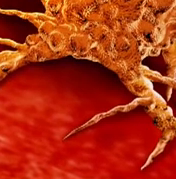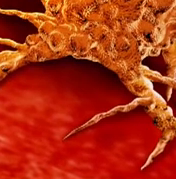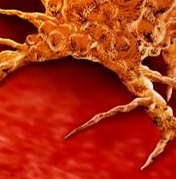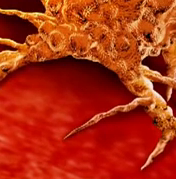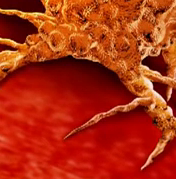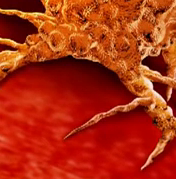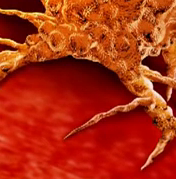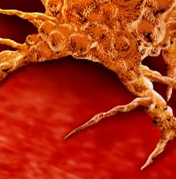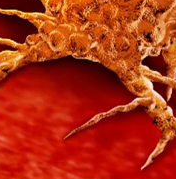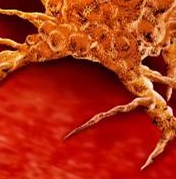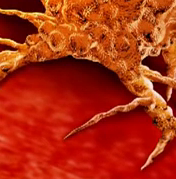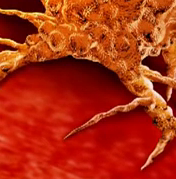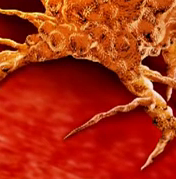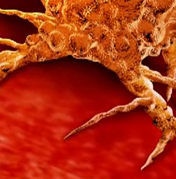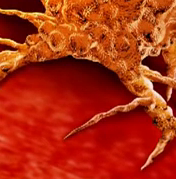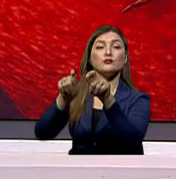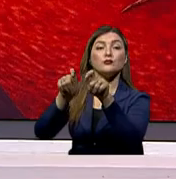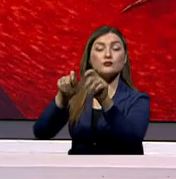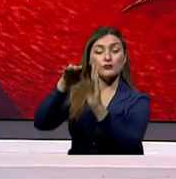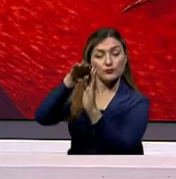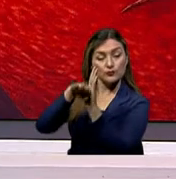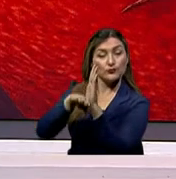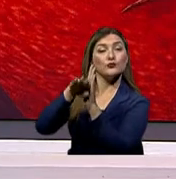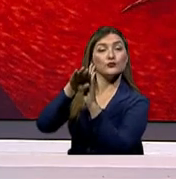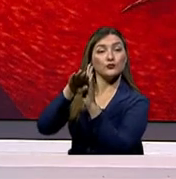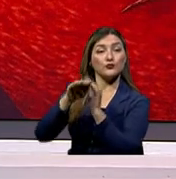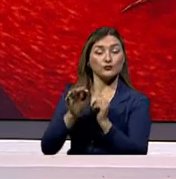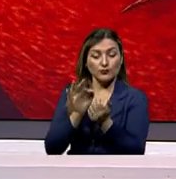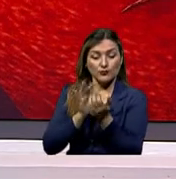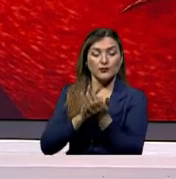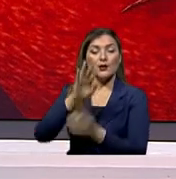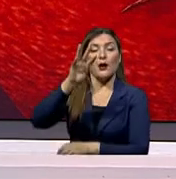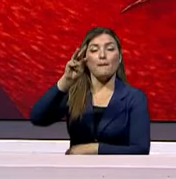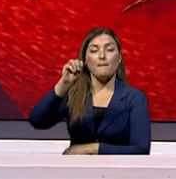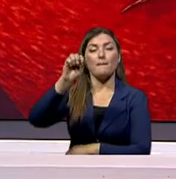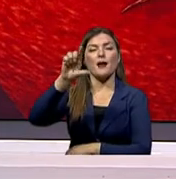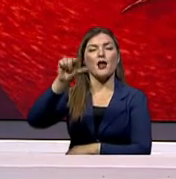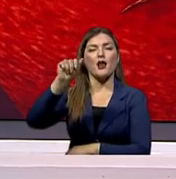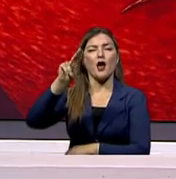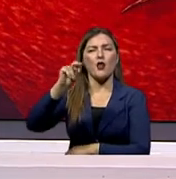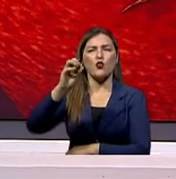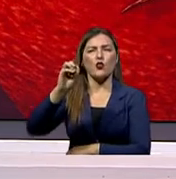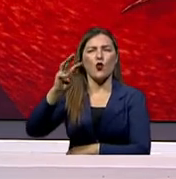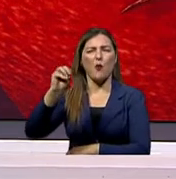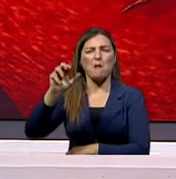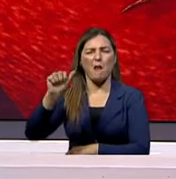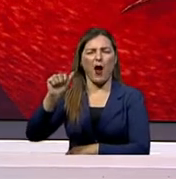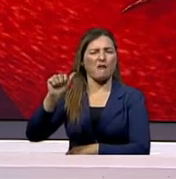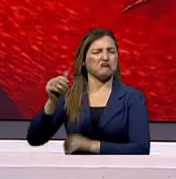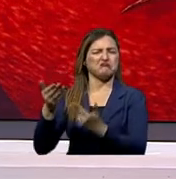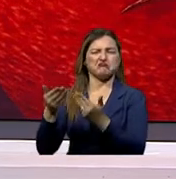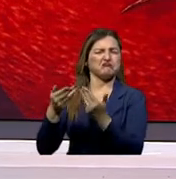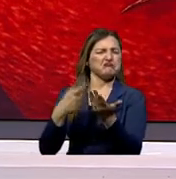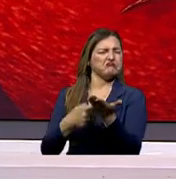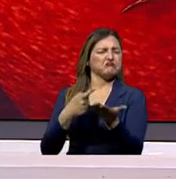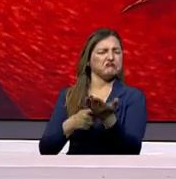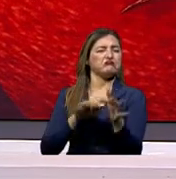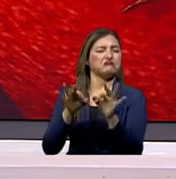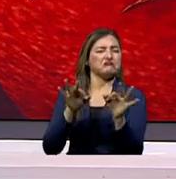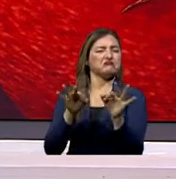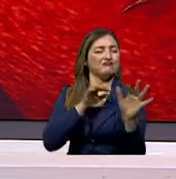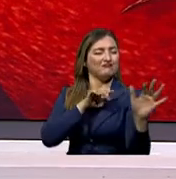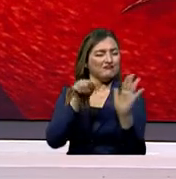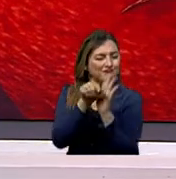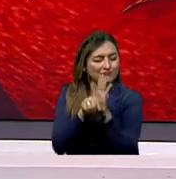a otras causas de cáncer de piel es baja, la del melanoma sí es mucho mayor. Y por eso es que nos enfocaremos más en este tipo de cáncer